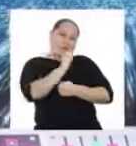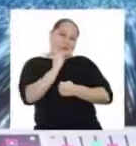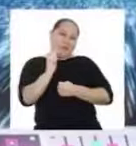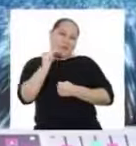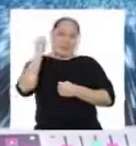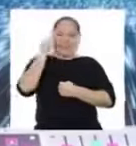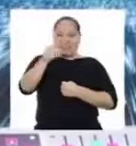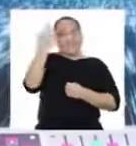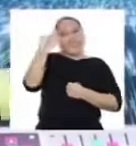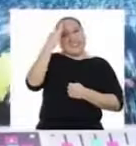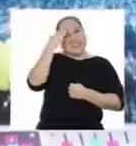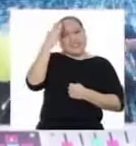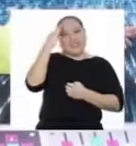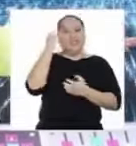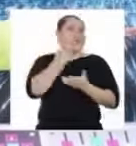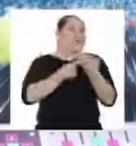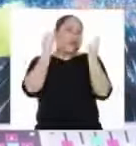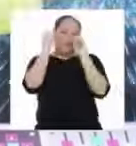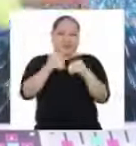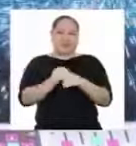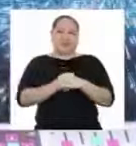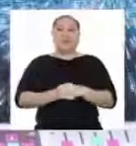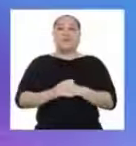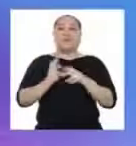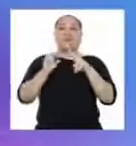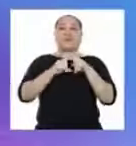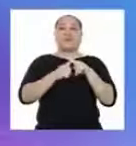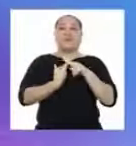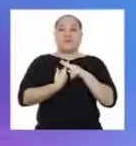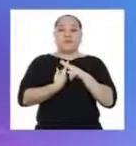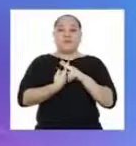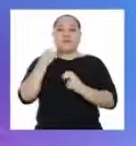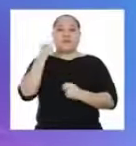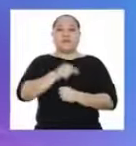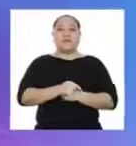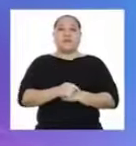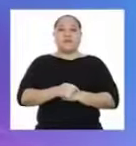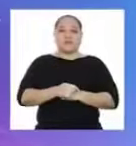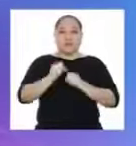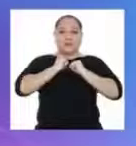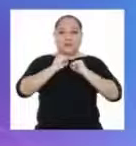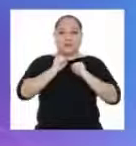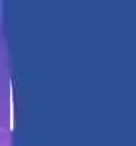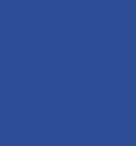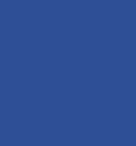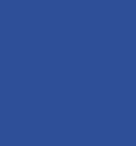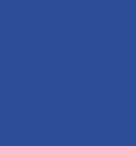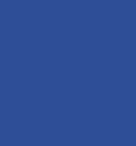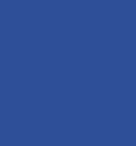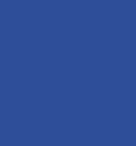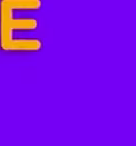¡Macabot! ¡Tú ya sabes qué poner! Iniciando. Activarte.